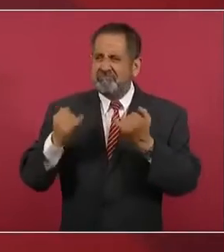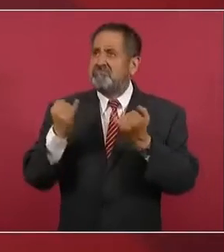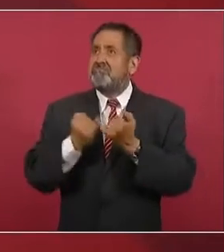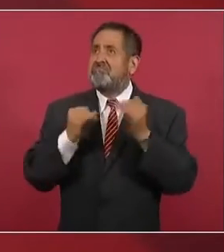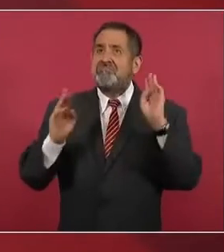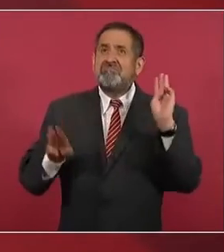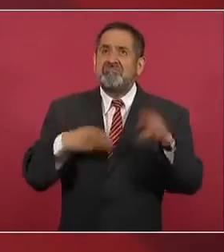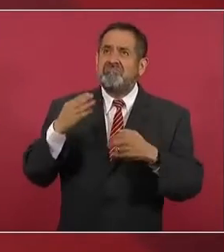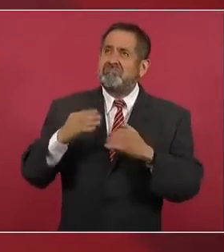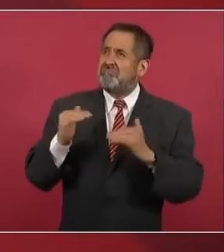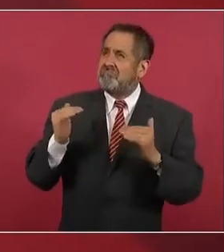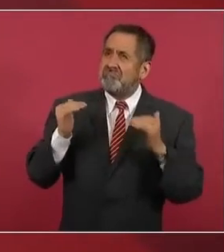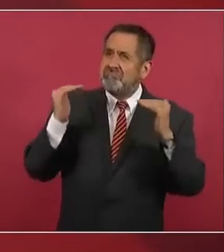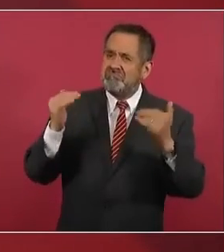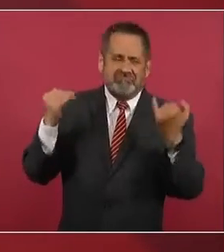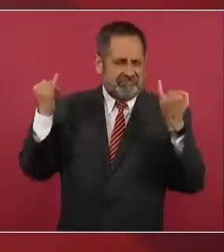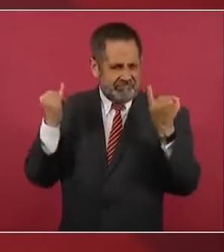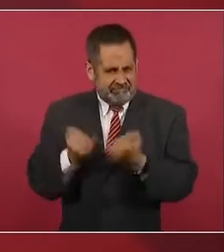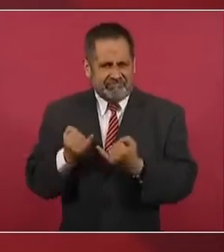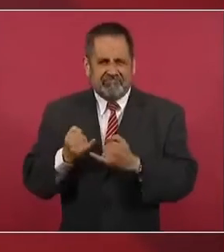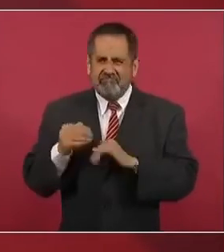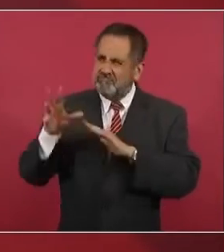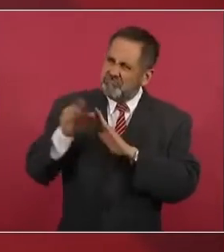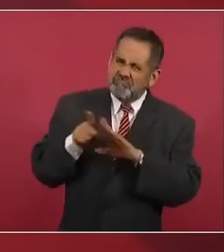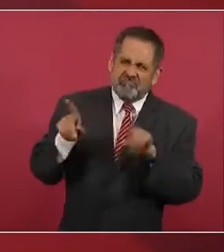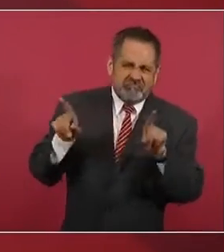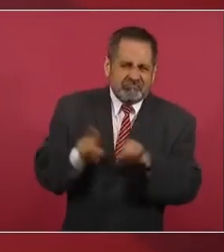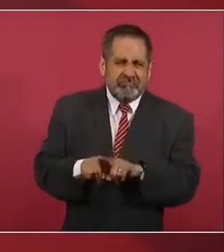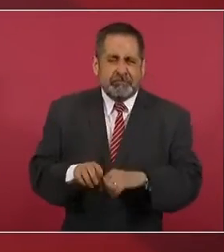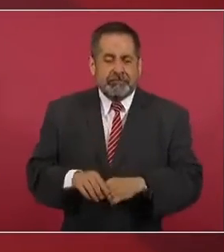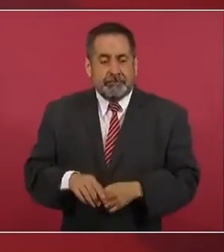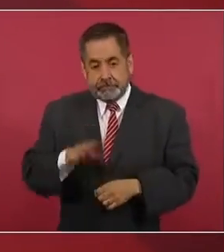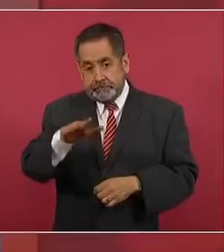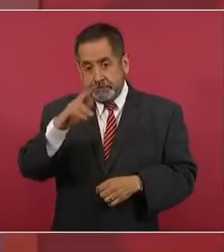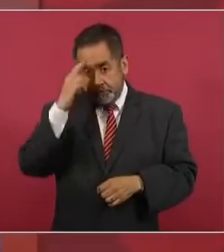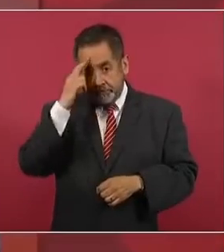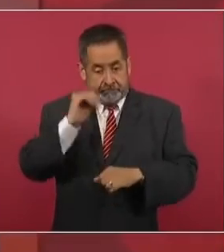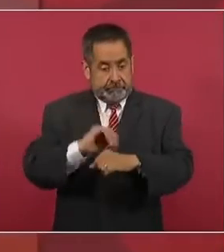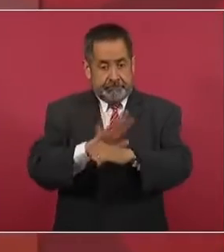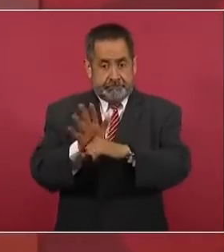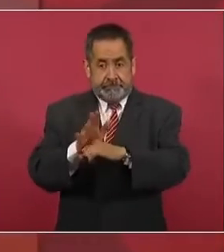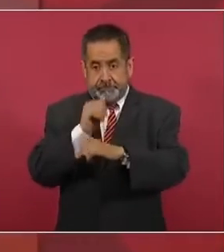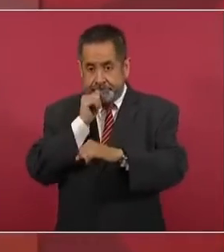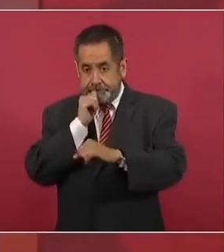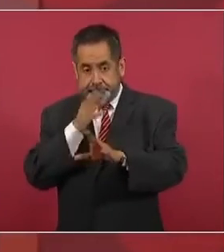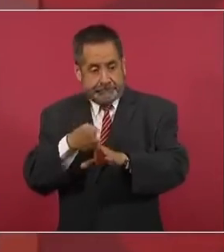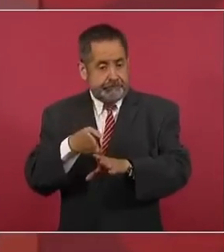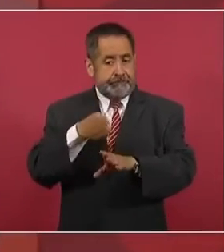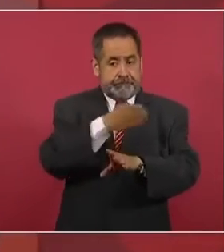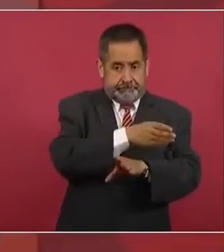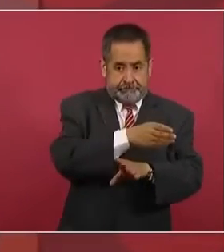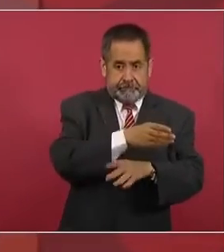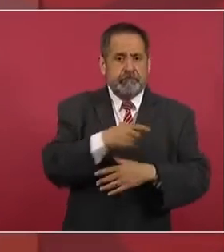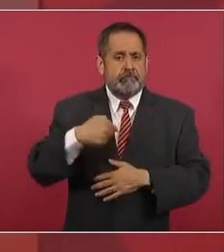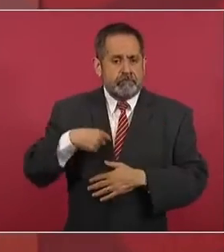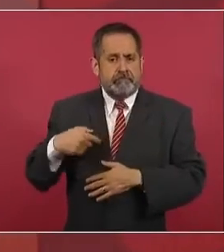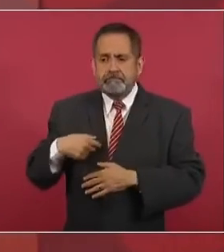mundo. Si ustedes recuerdan, antes de la pandemia yo ya había iniciado